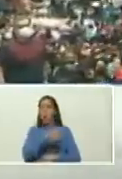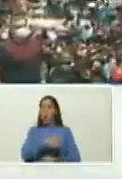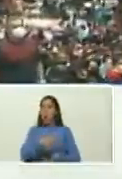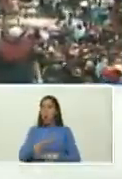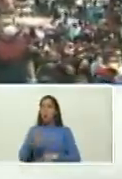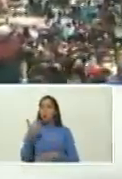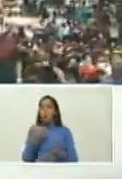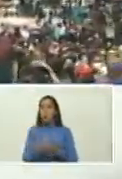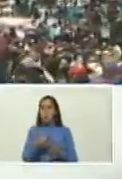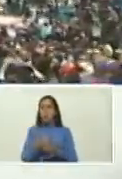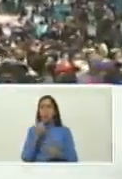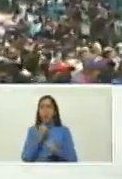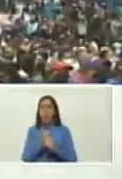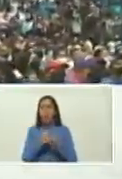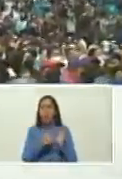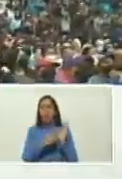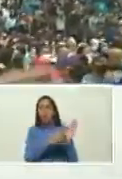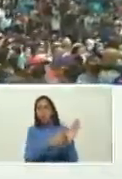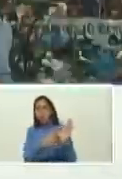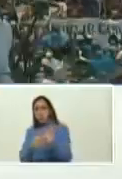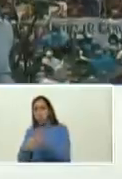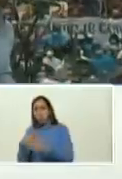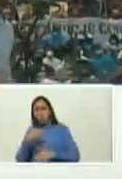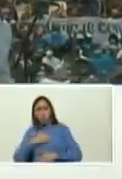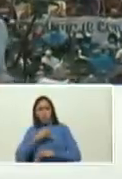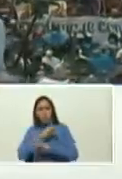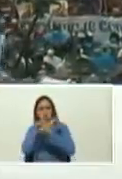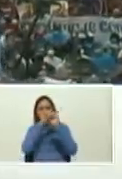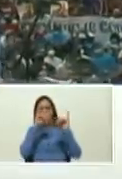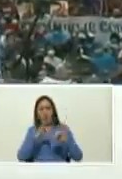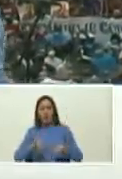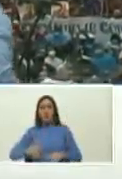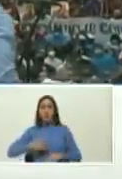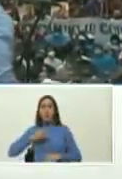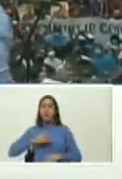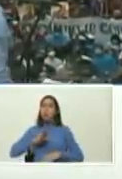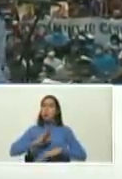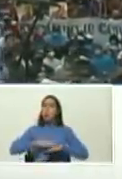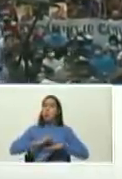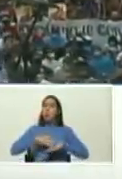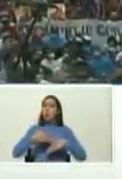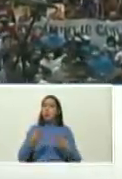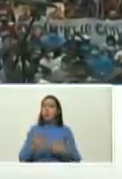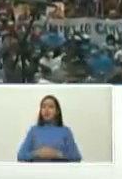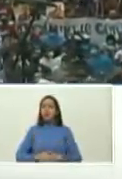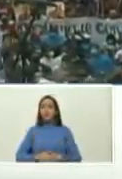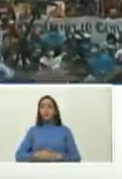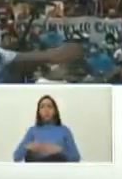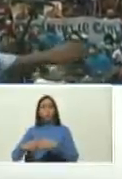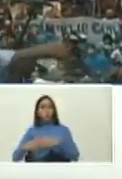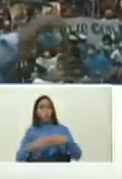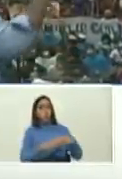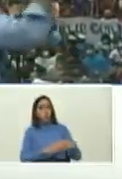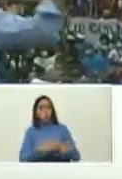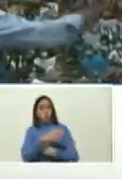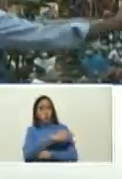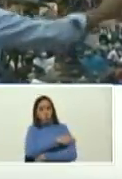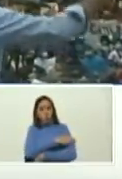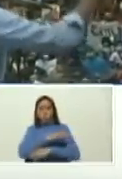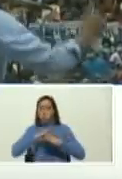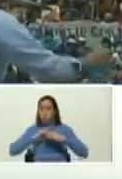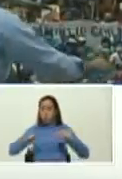su oferta yo estoy muy feliz porque prácticamente toda la oposición está participando